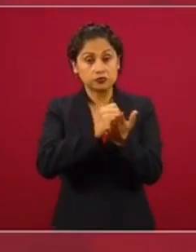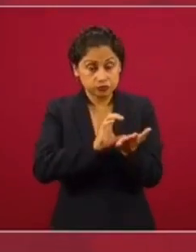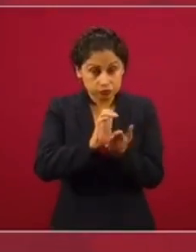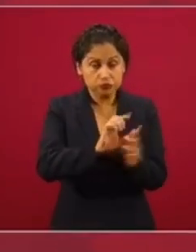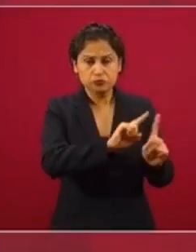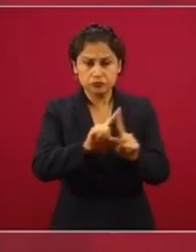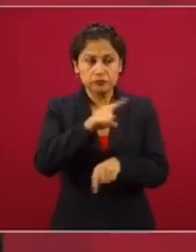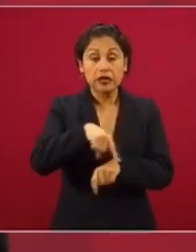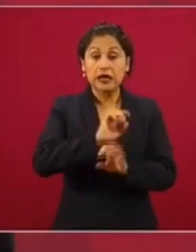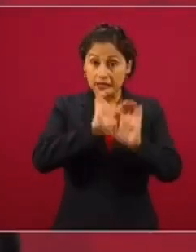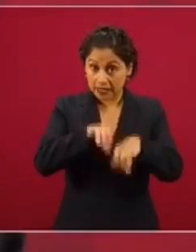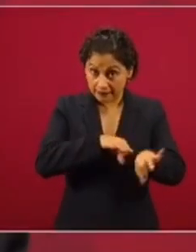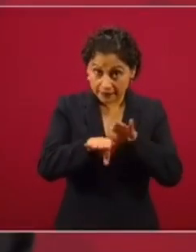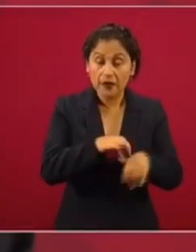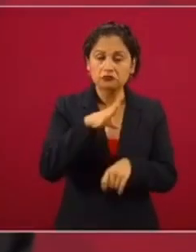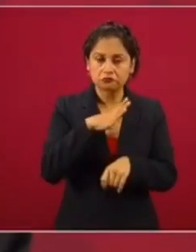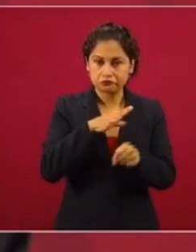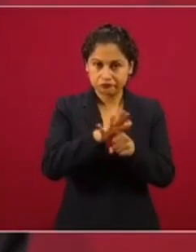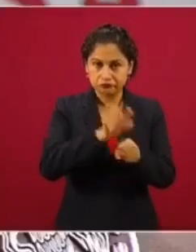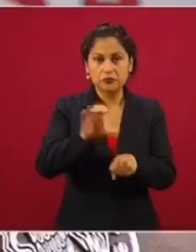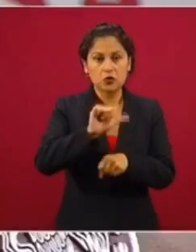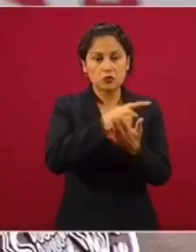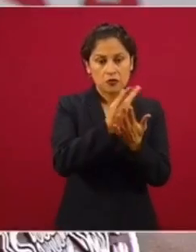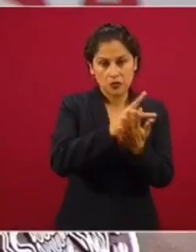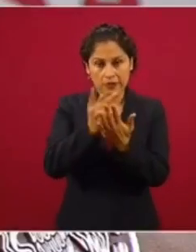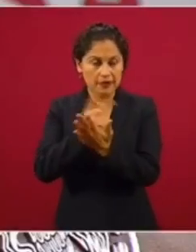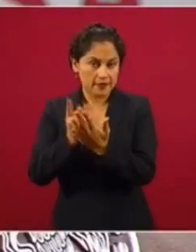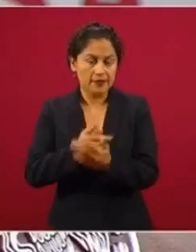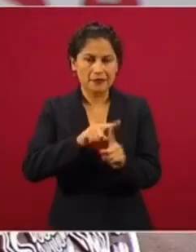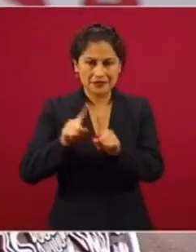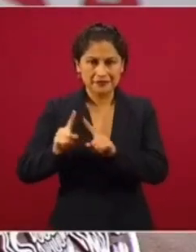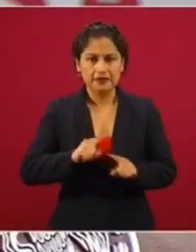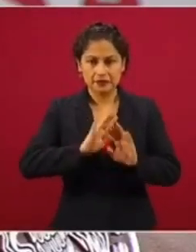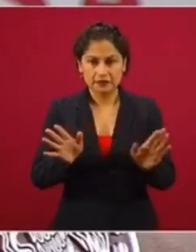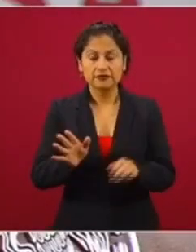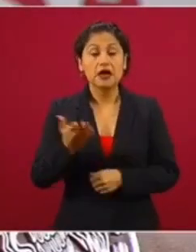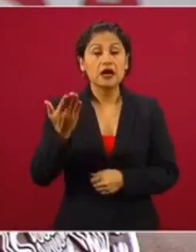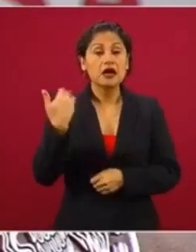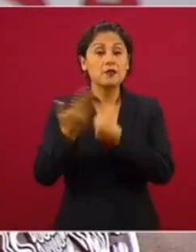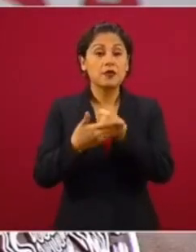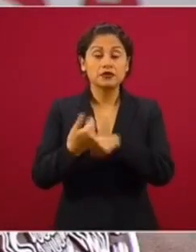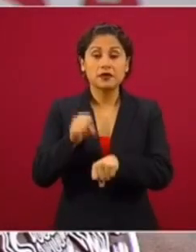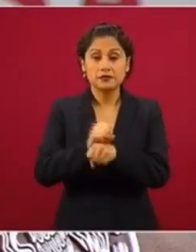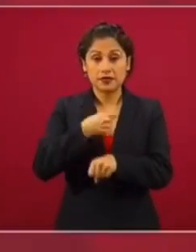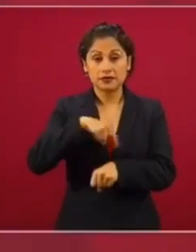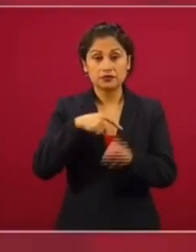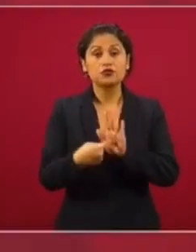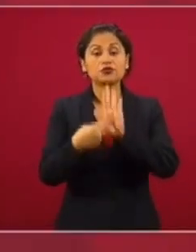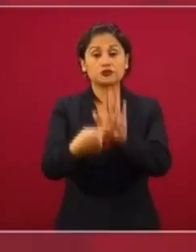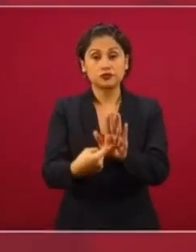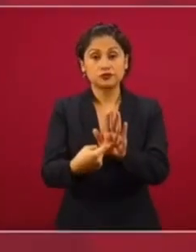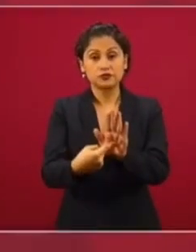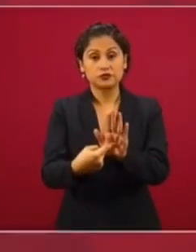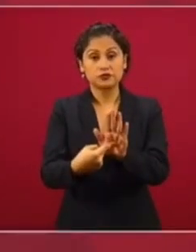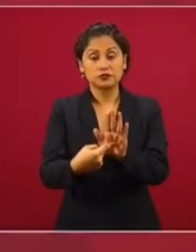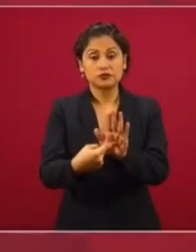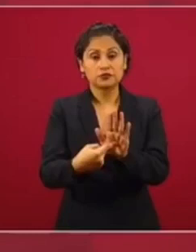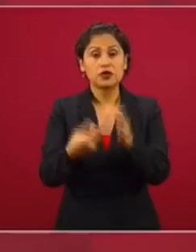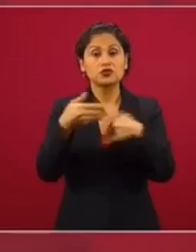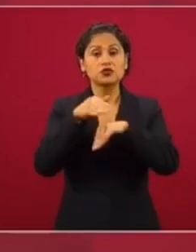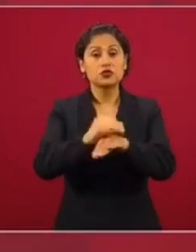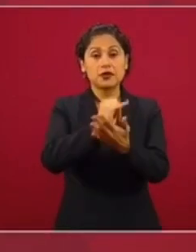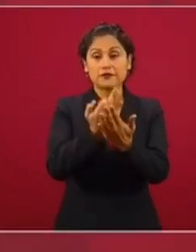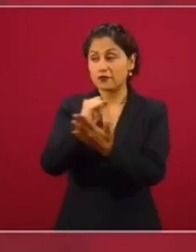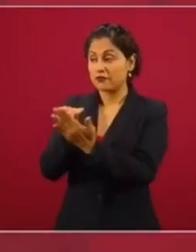sociales y con los programas de infraestructura. Ya la semana próxima damos a conocer los informes